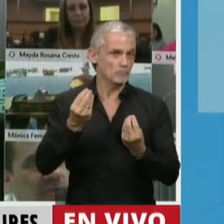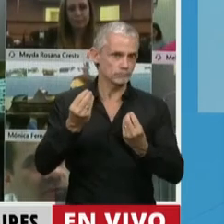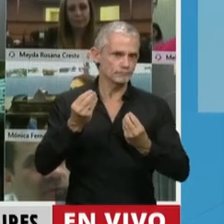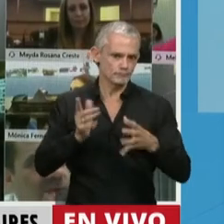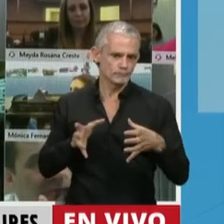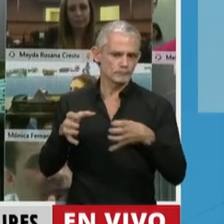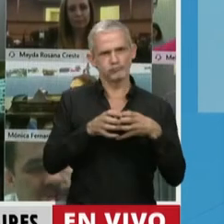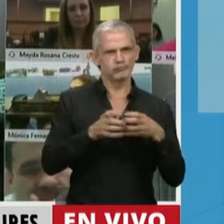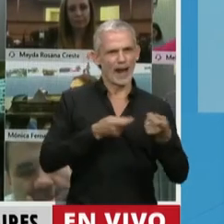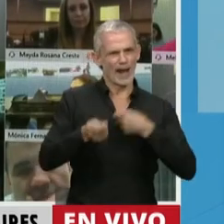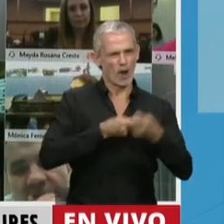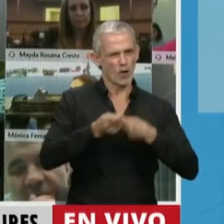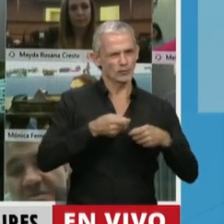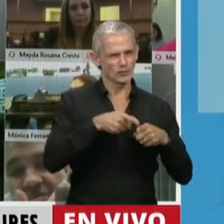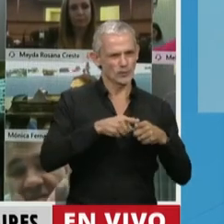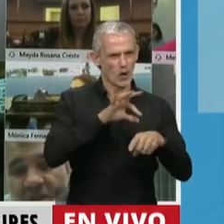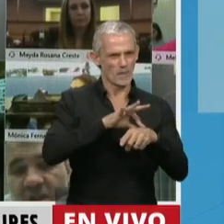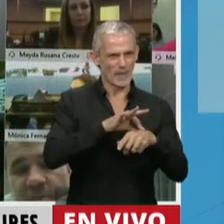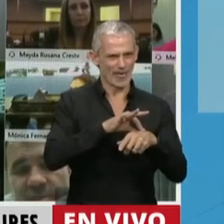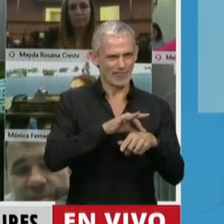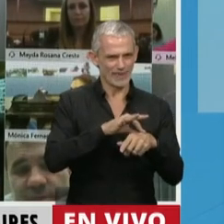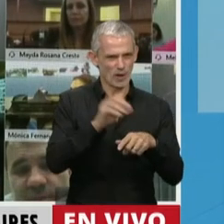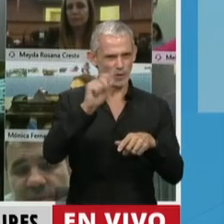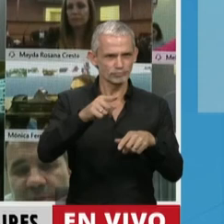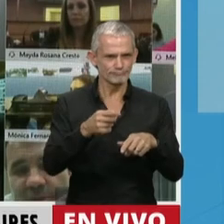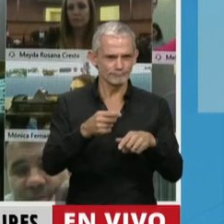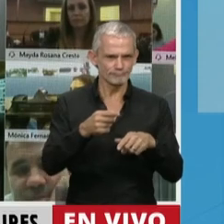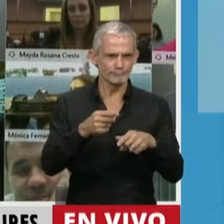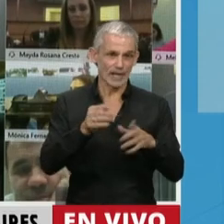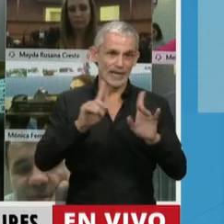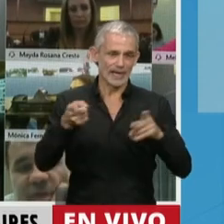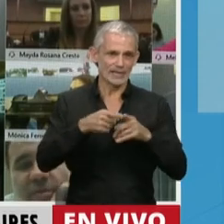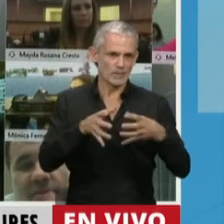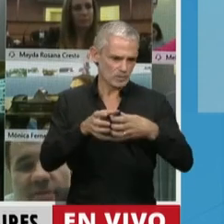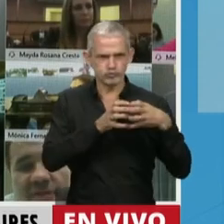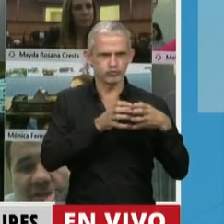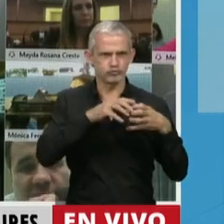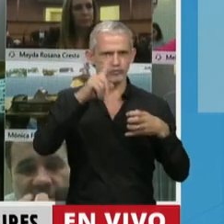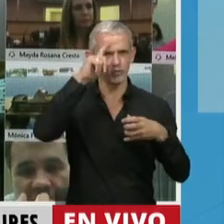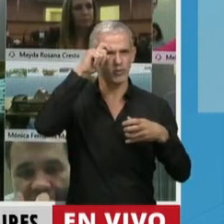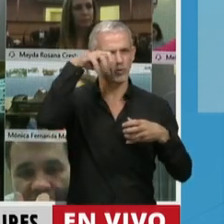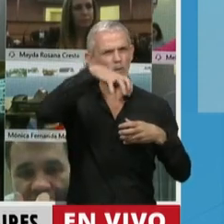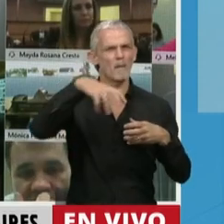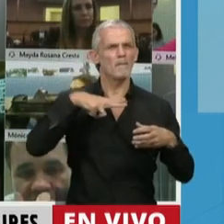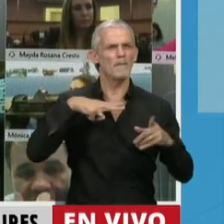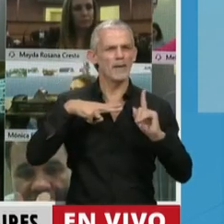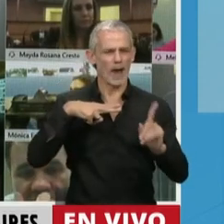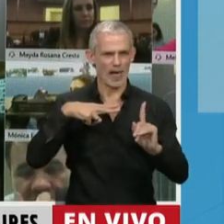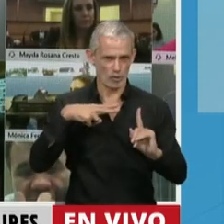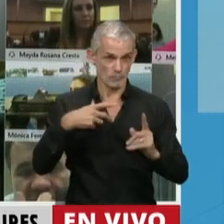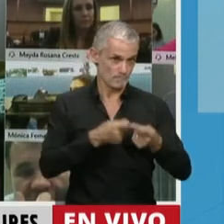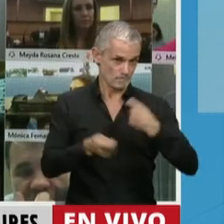corporación y con también los negocios de los grandes monopolios de la medicina privada. Por eso en este sentido,